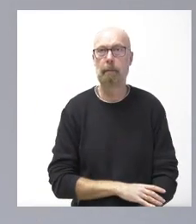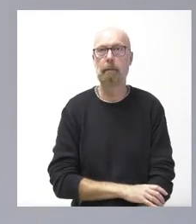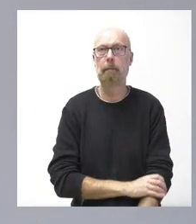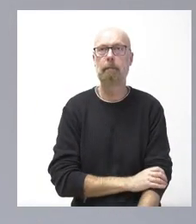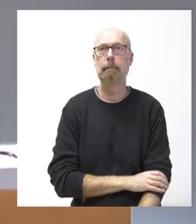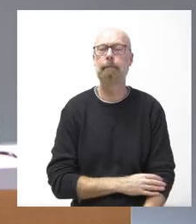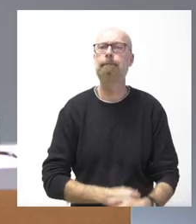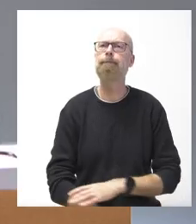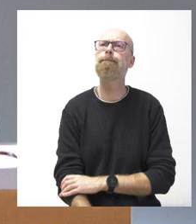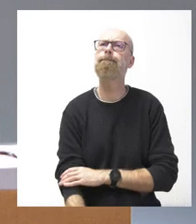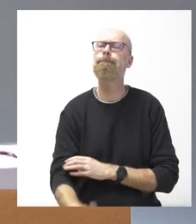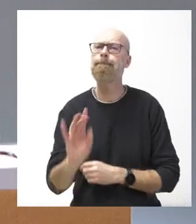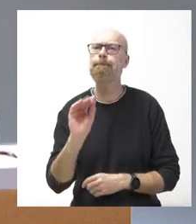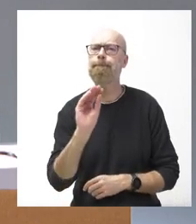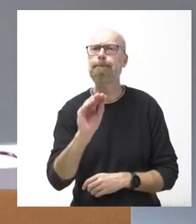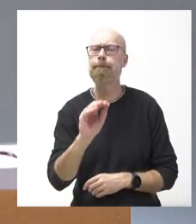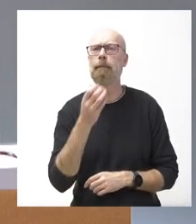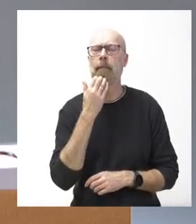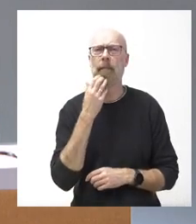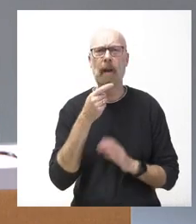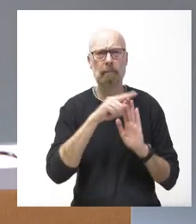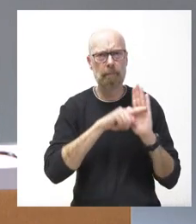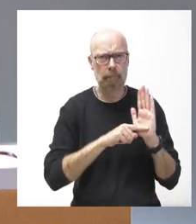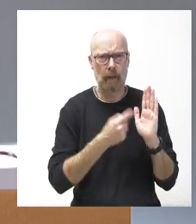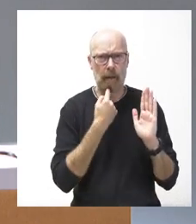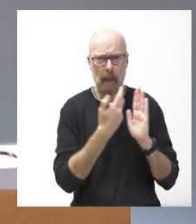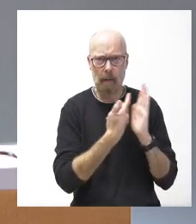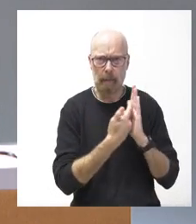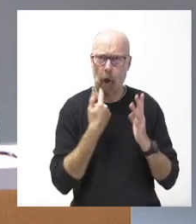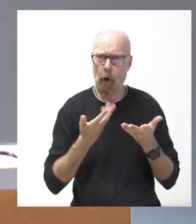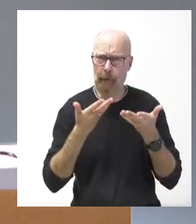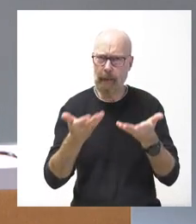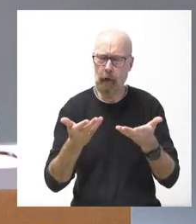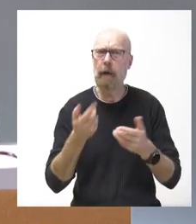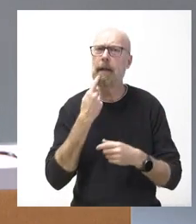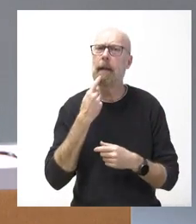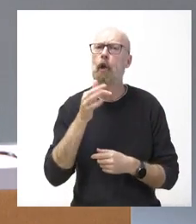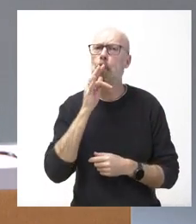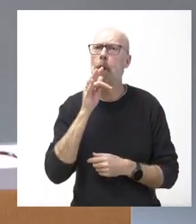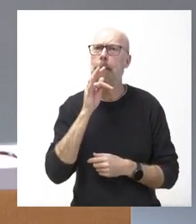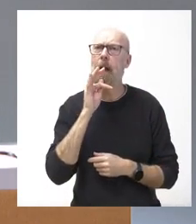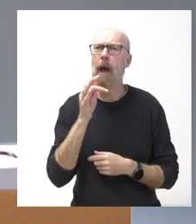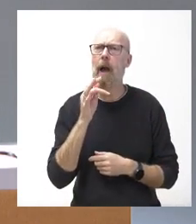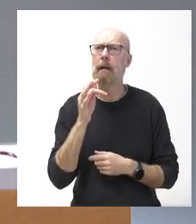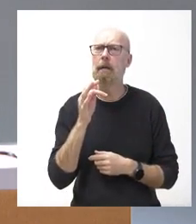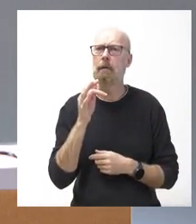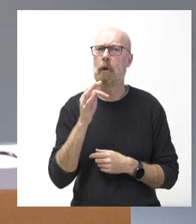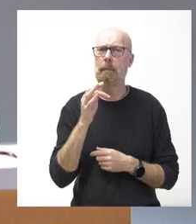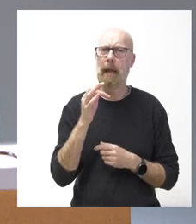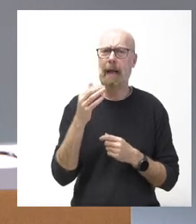Sí, entiendo que estos medios que nos relata son los que se han ofrecido y dice usted que por el momento no se ha precisado ninguno.